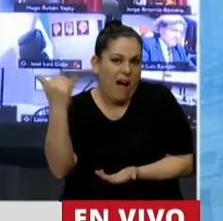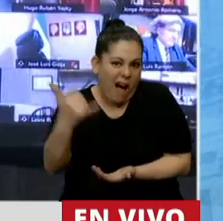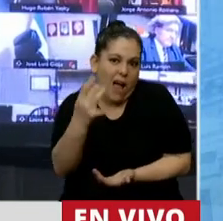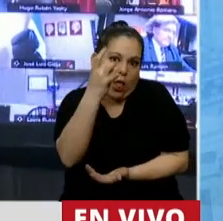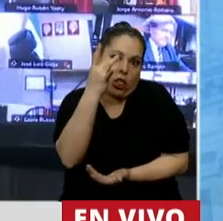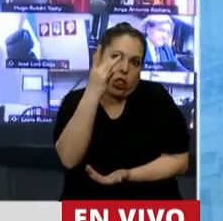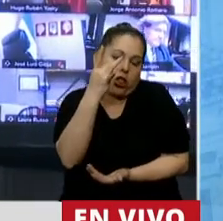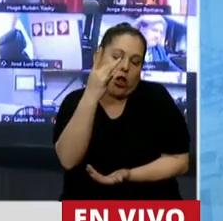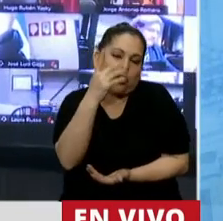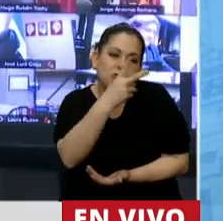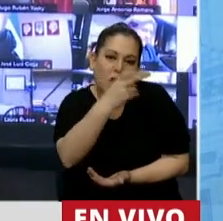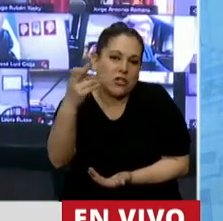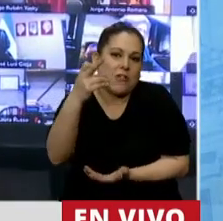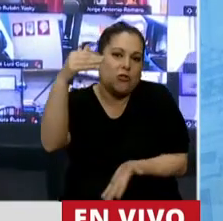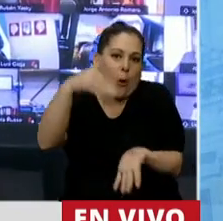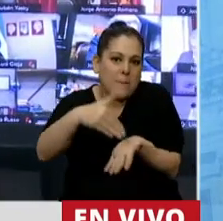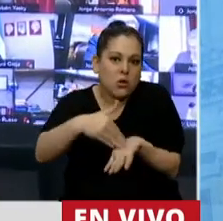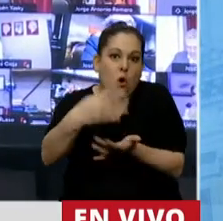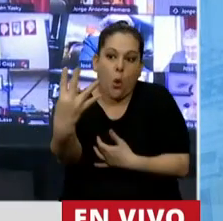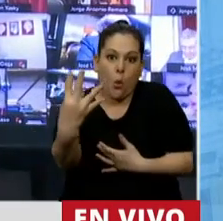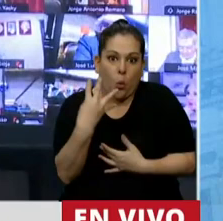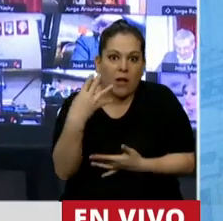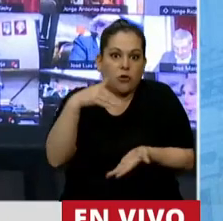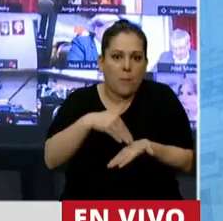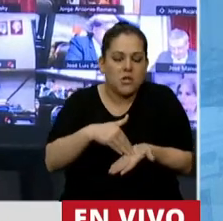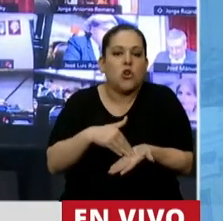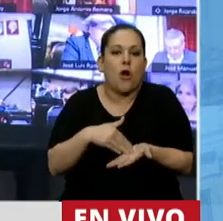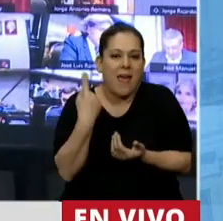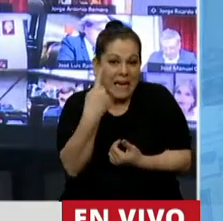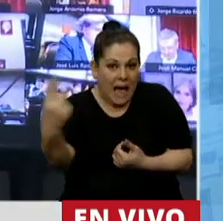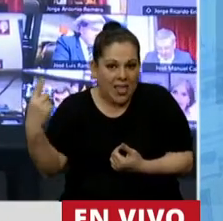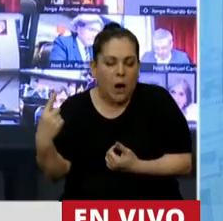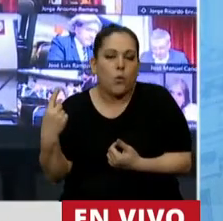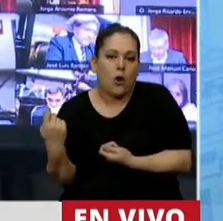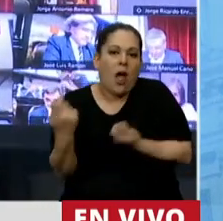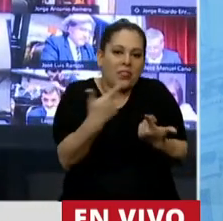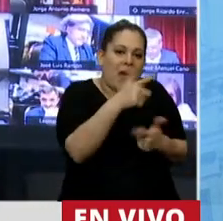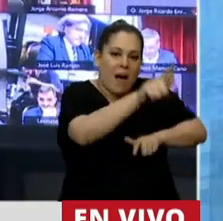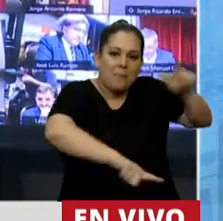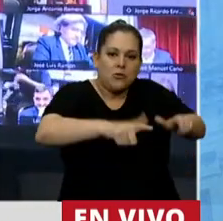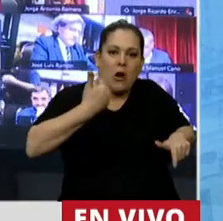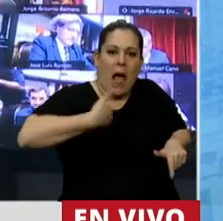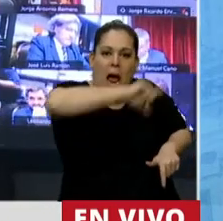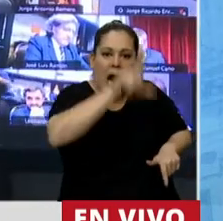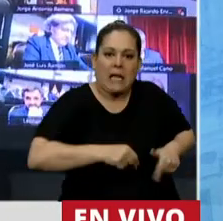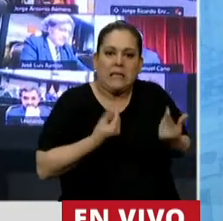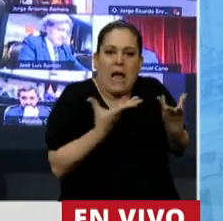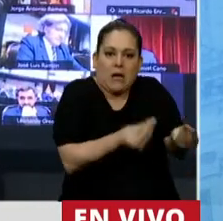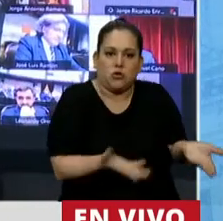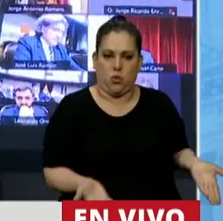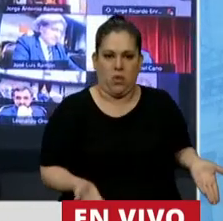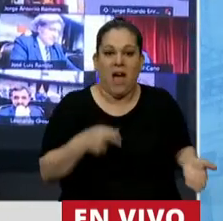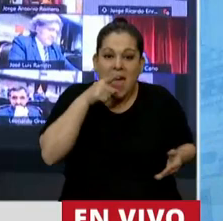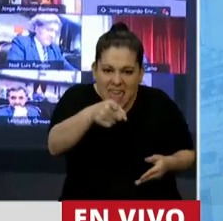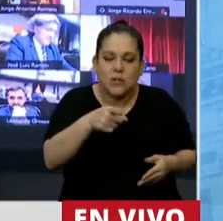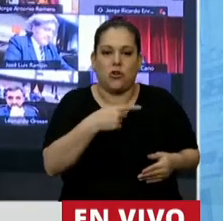para ayudar a 40 millones de argentinos y argentinas. Ese es el número, eso es lo concreto,